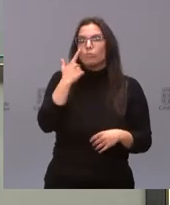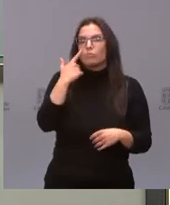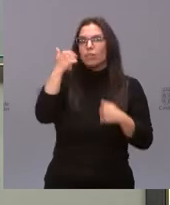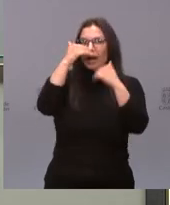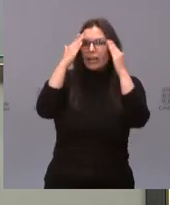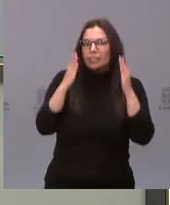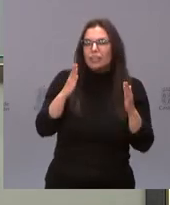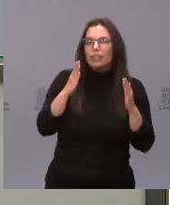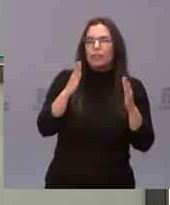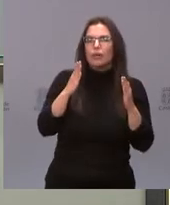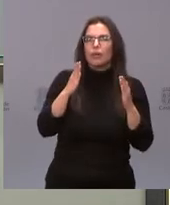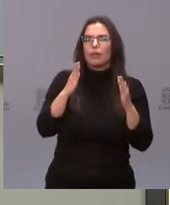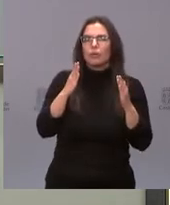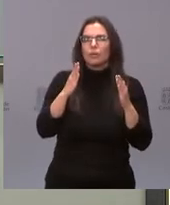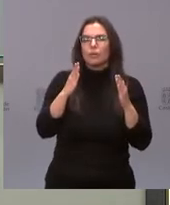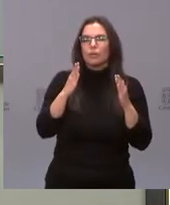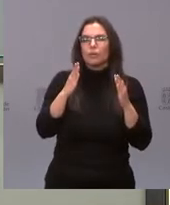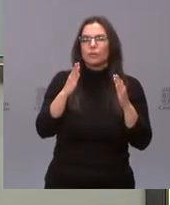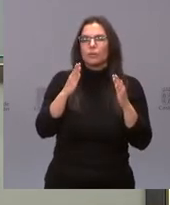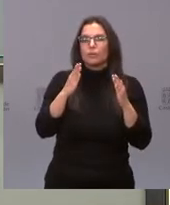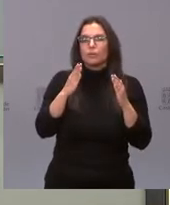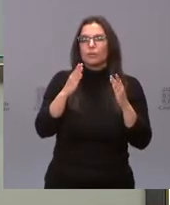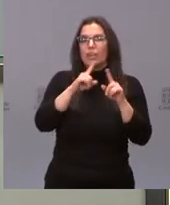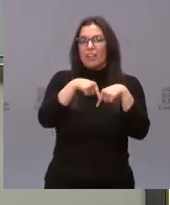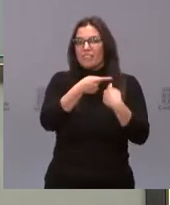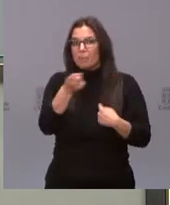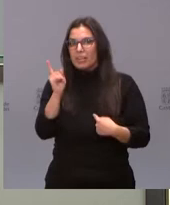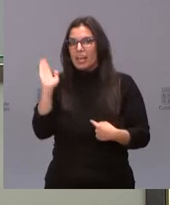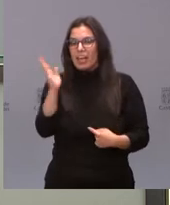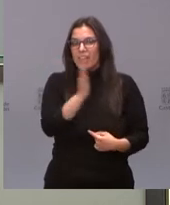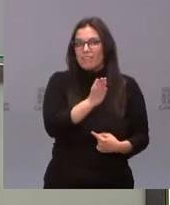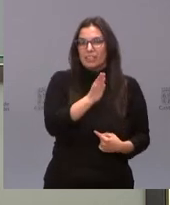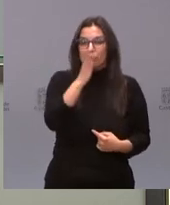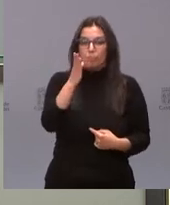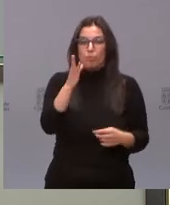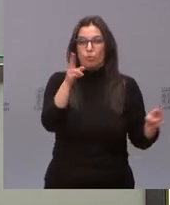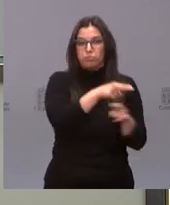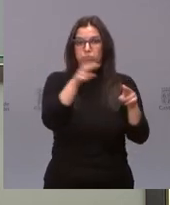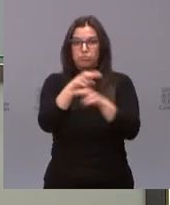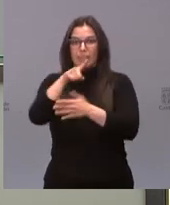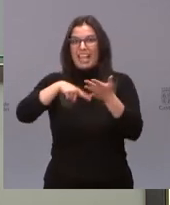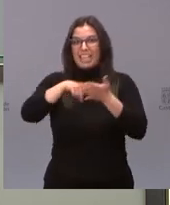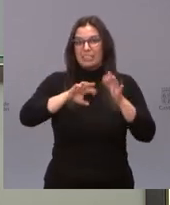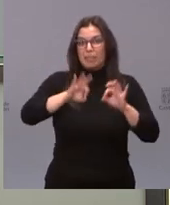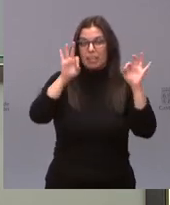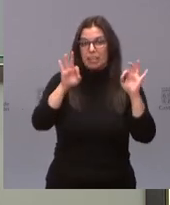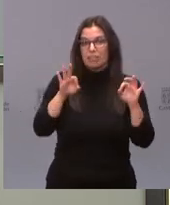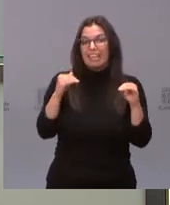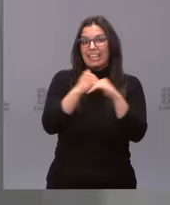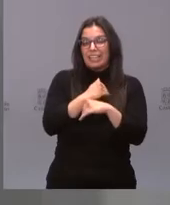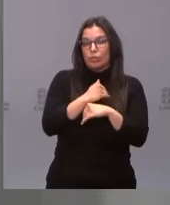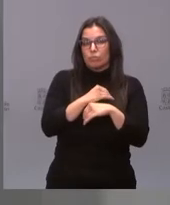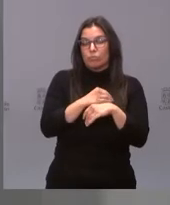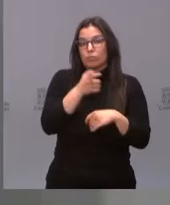mensaje se da sobre todo a las familias que se ven afectadas por la supresión de estas especialidades de pediatría en el clínico. Gracias.